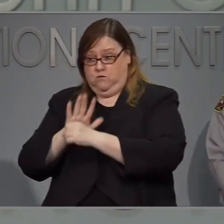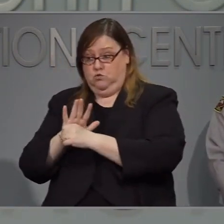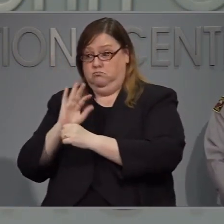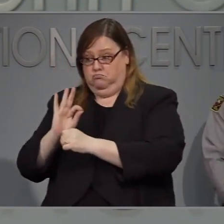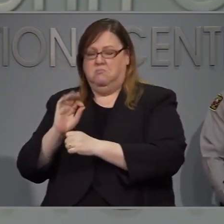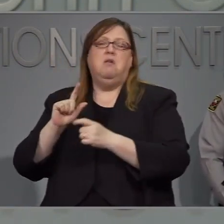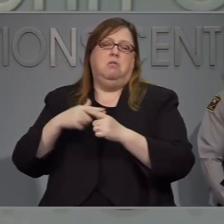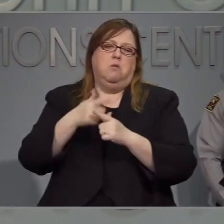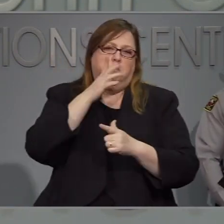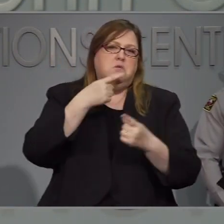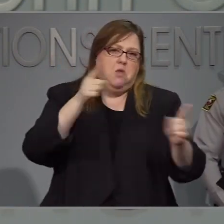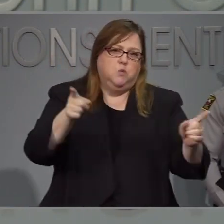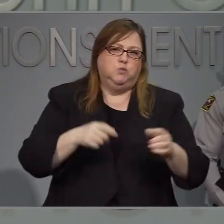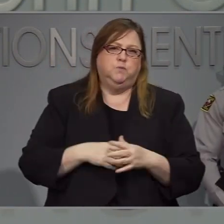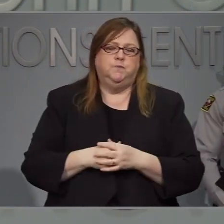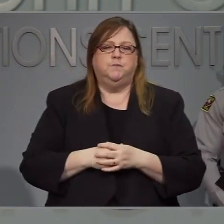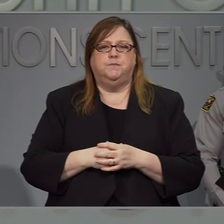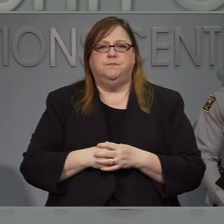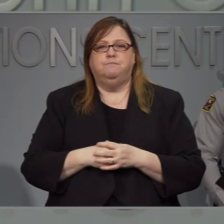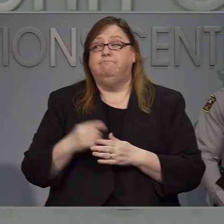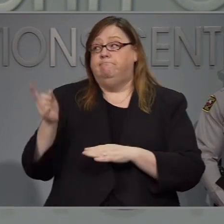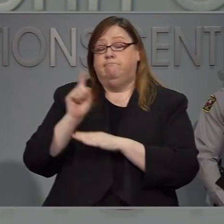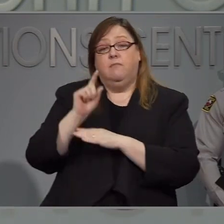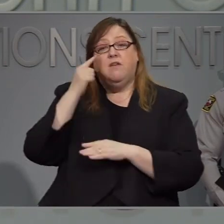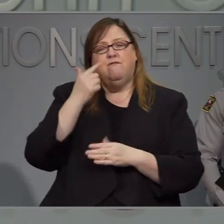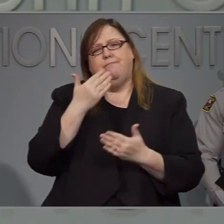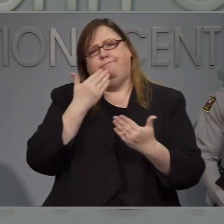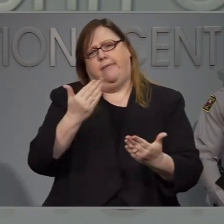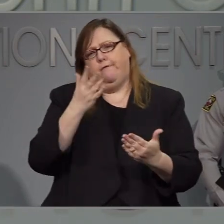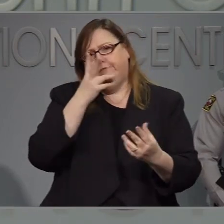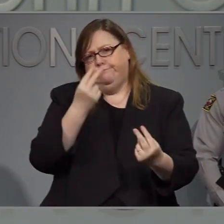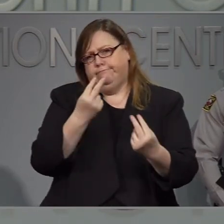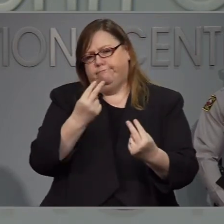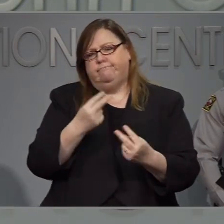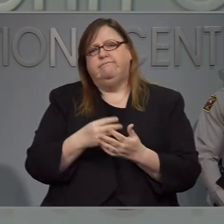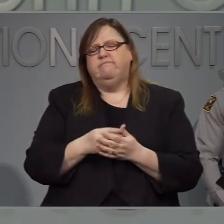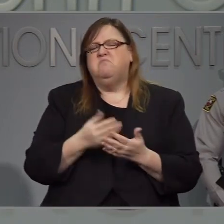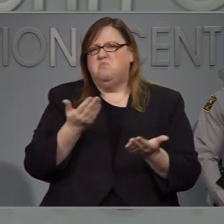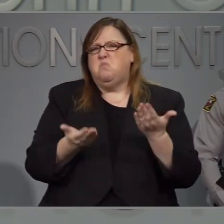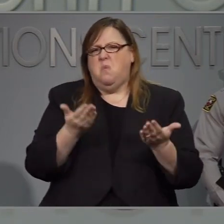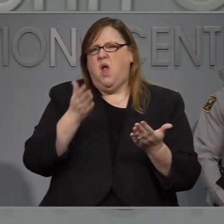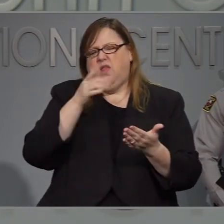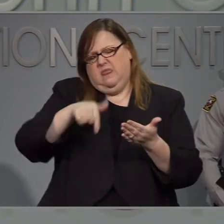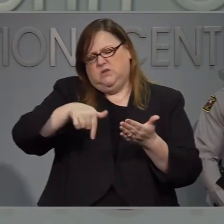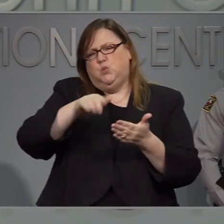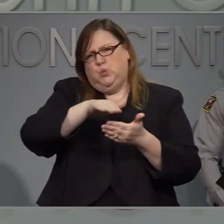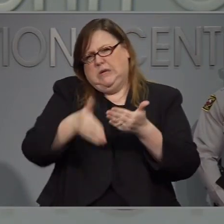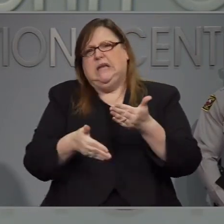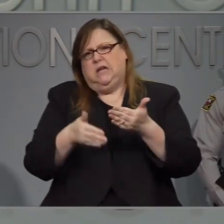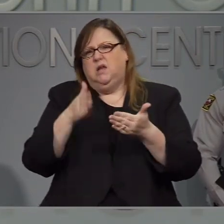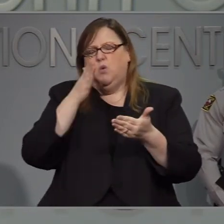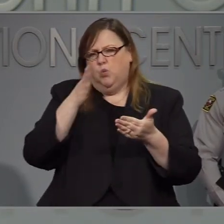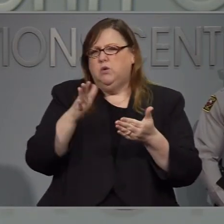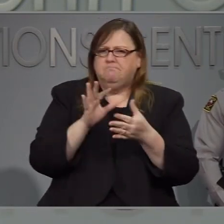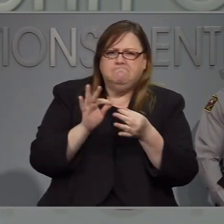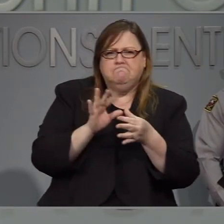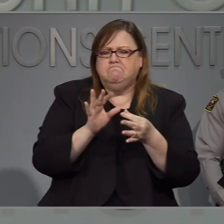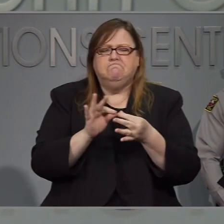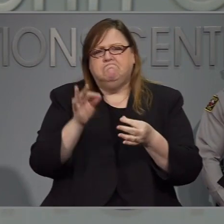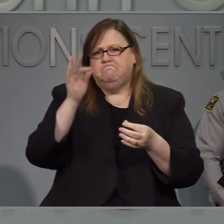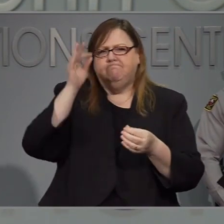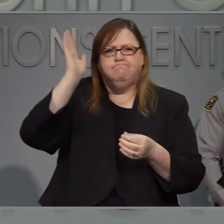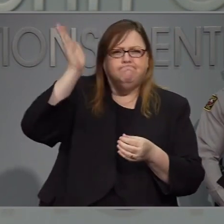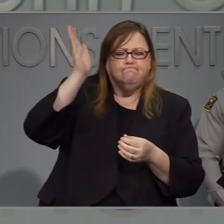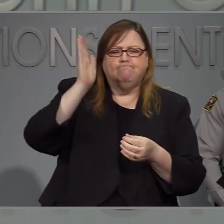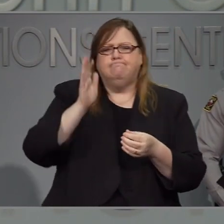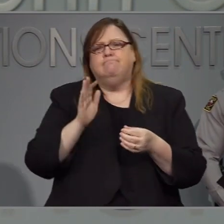En el domingo la tarde lo van a anunciar. Muchas gracias. Es probable que nuevamente este fin de semana